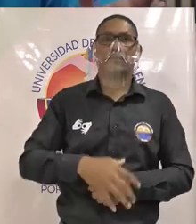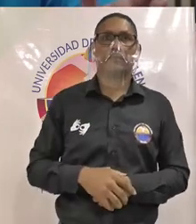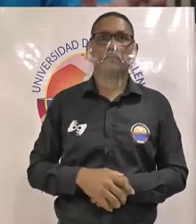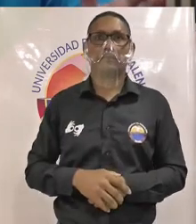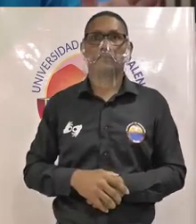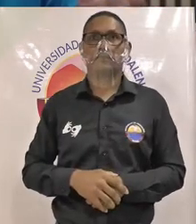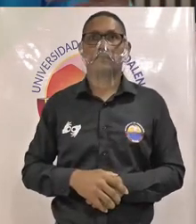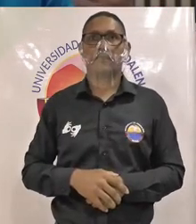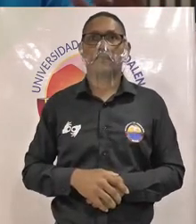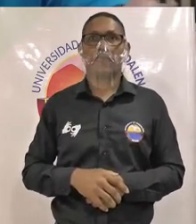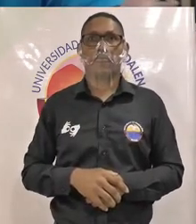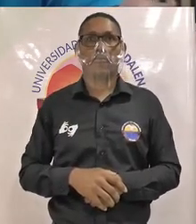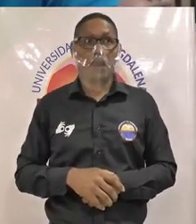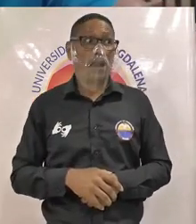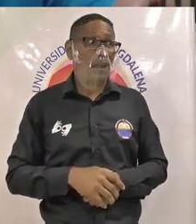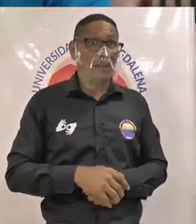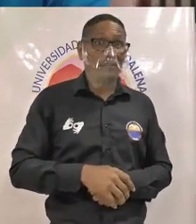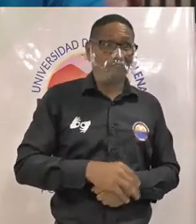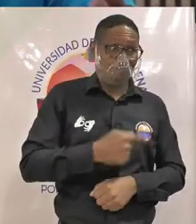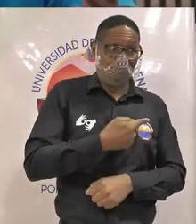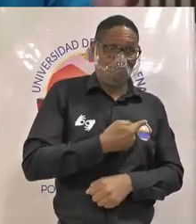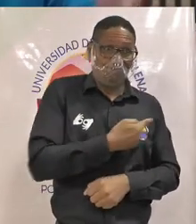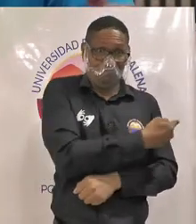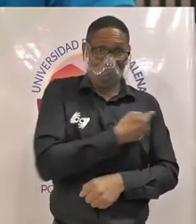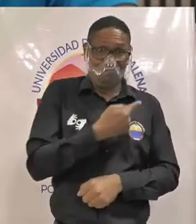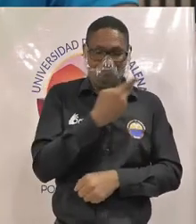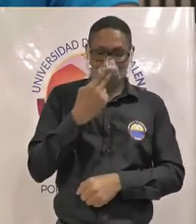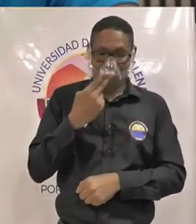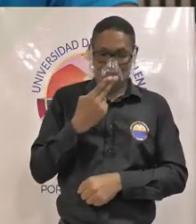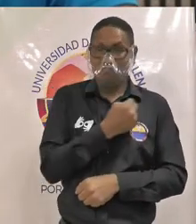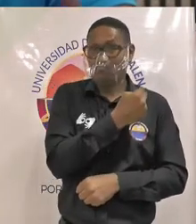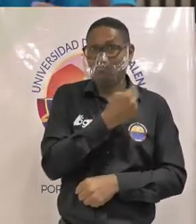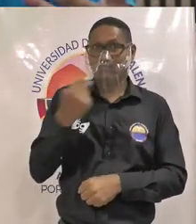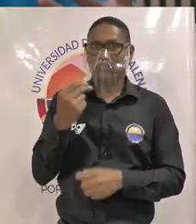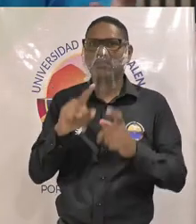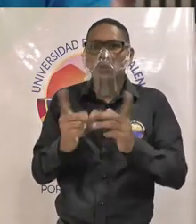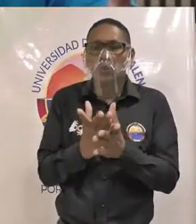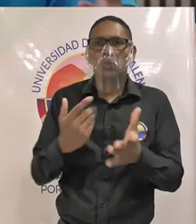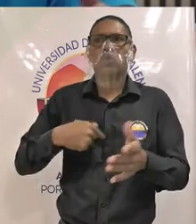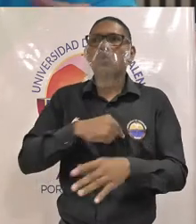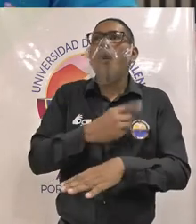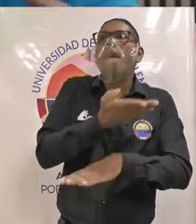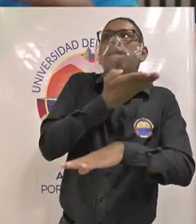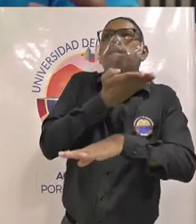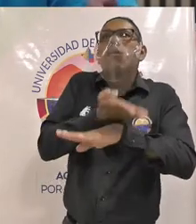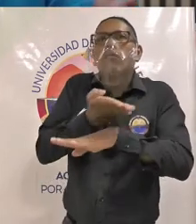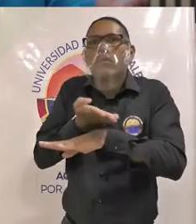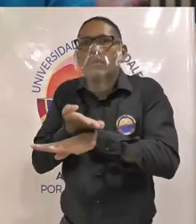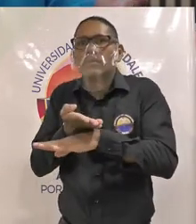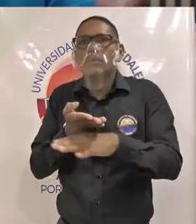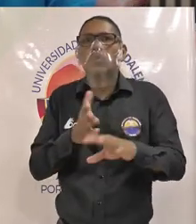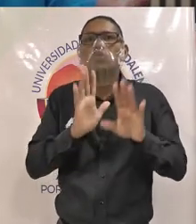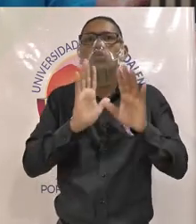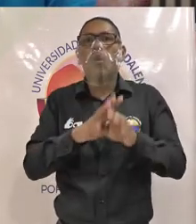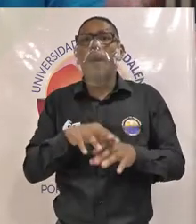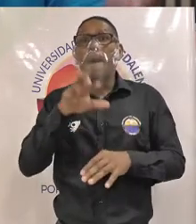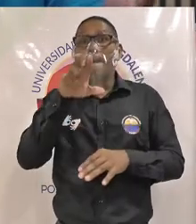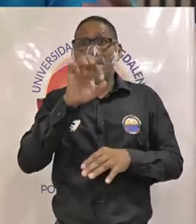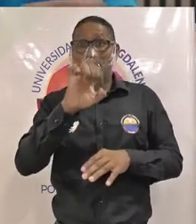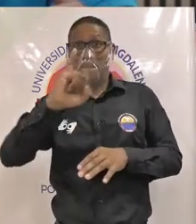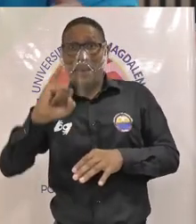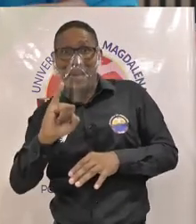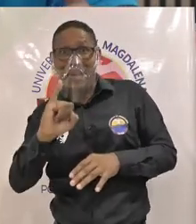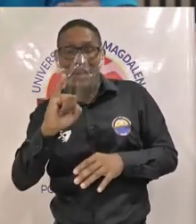concretamente en este compromiso que hemos adquirido con las y los estudiantes proponemos la actualización del proyecto educativo institucional